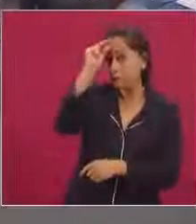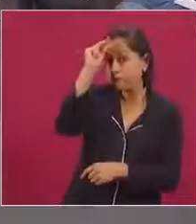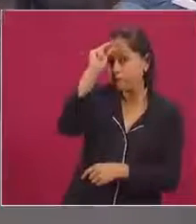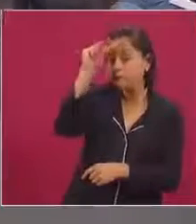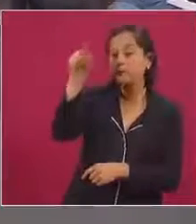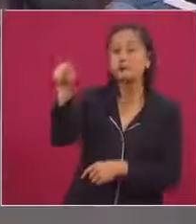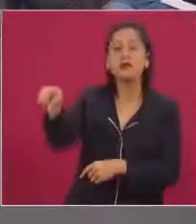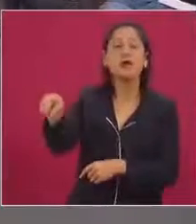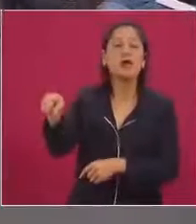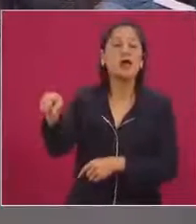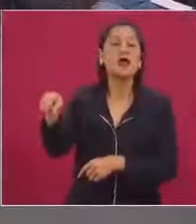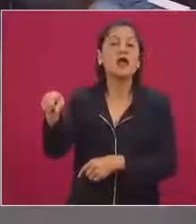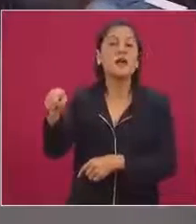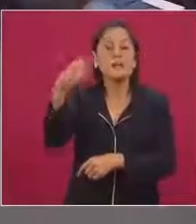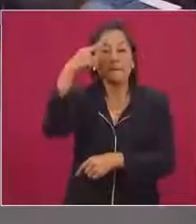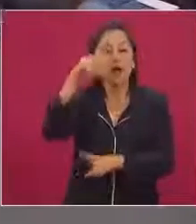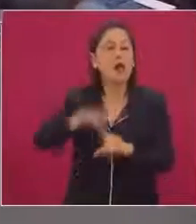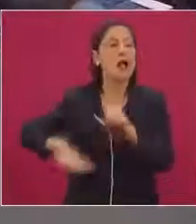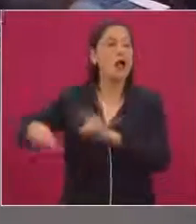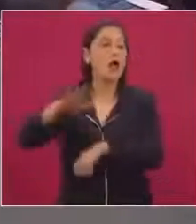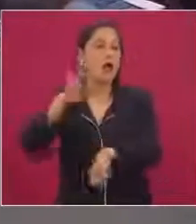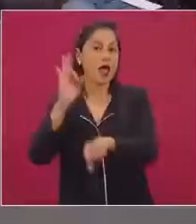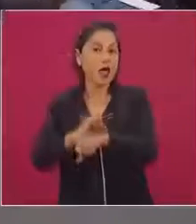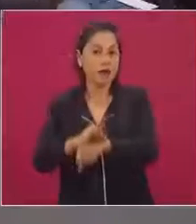Y desde luego a los periódicos,